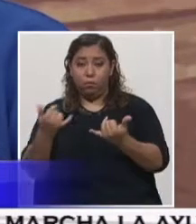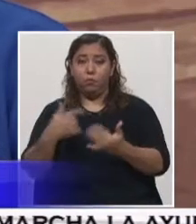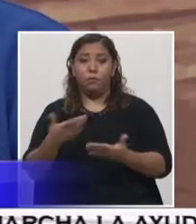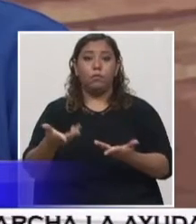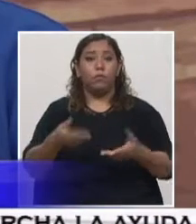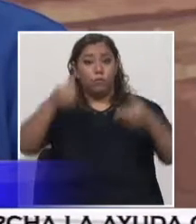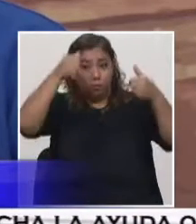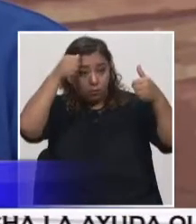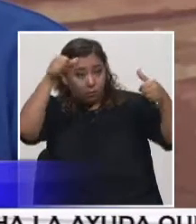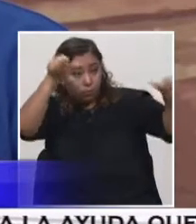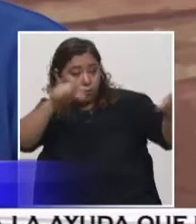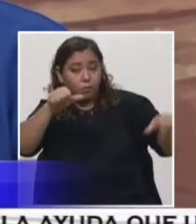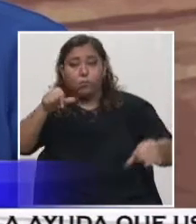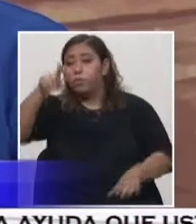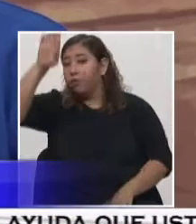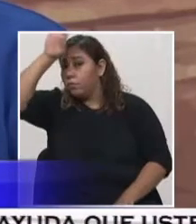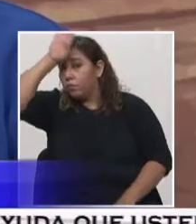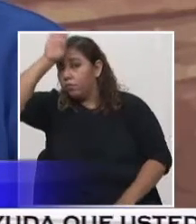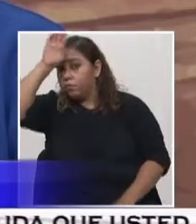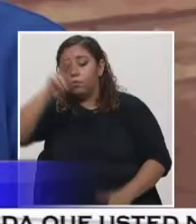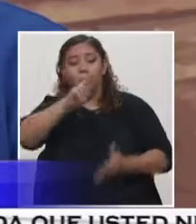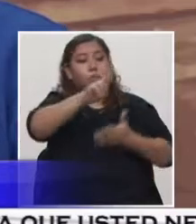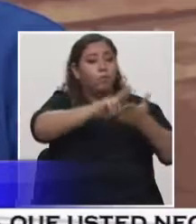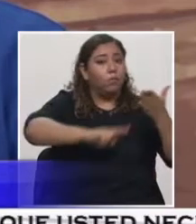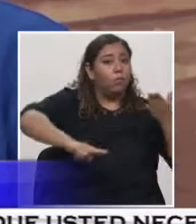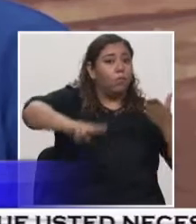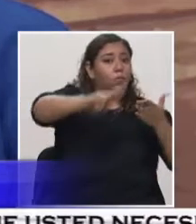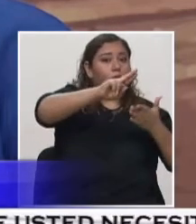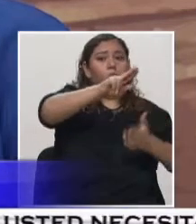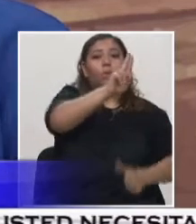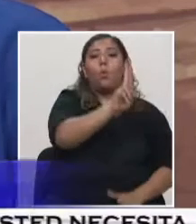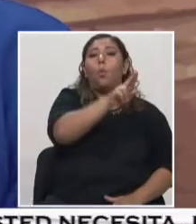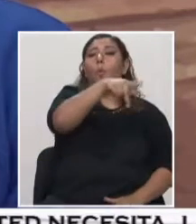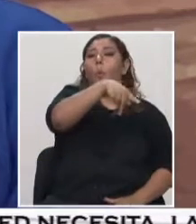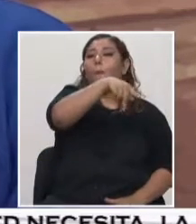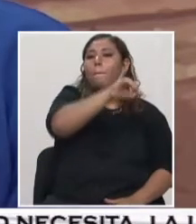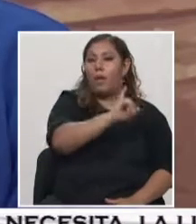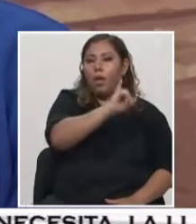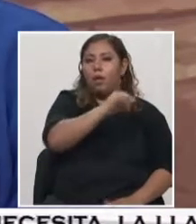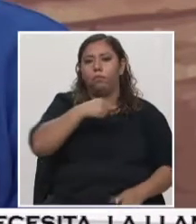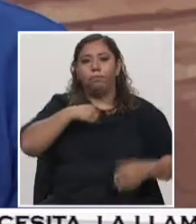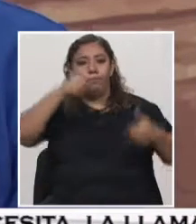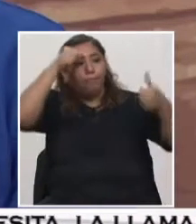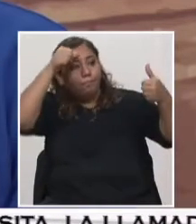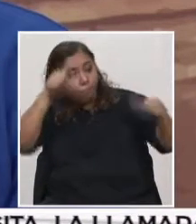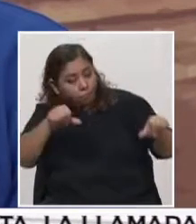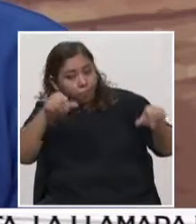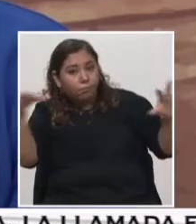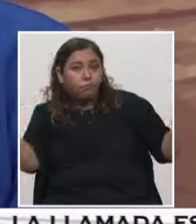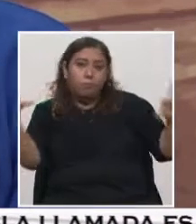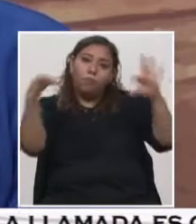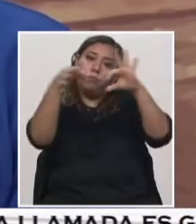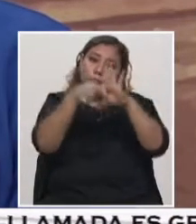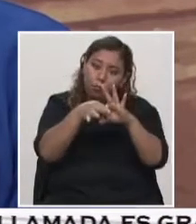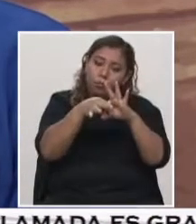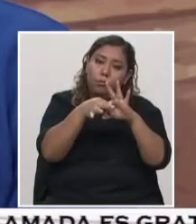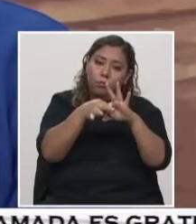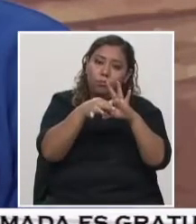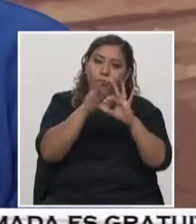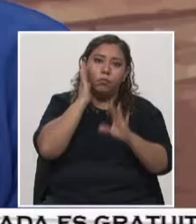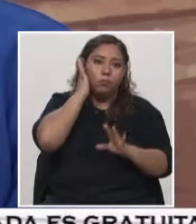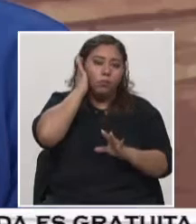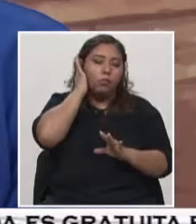que se suscribió el héroe que hubo en emérito Cuerpo de Bomberos con la Universidad Politécnica de Ingenierías, pues la